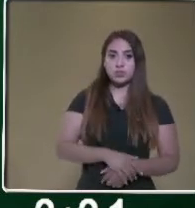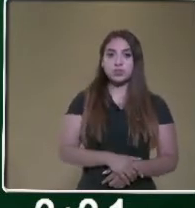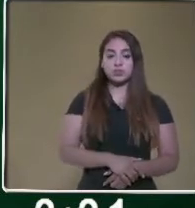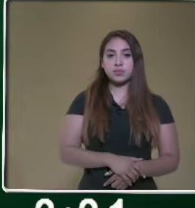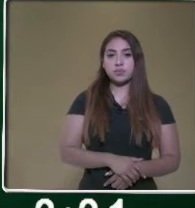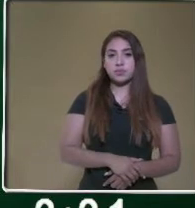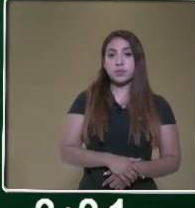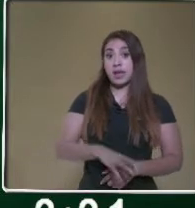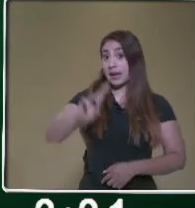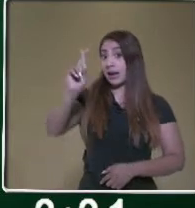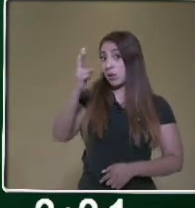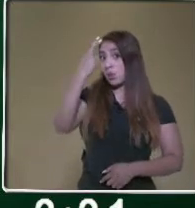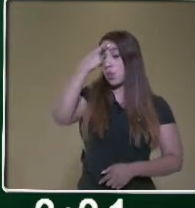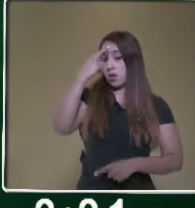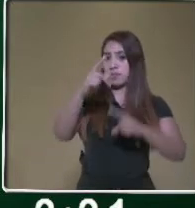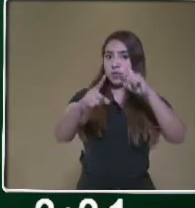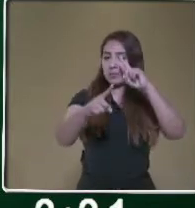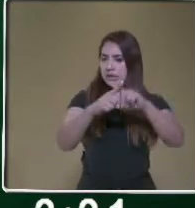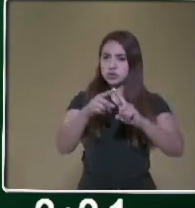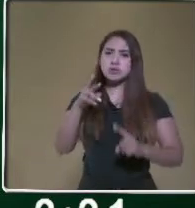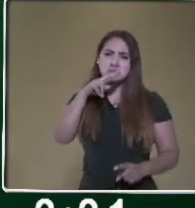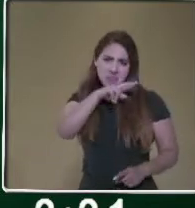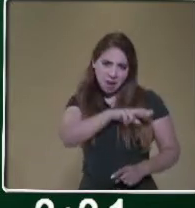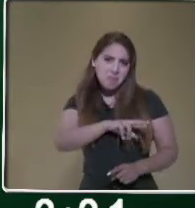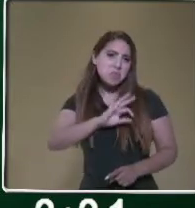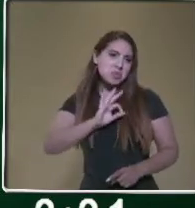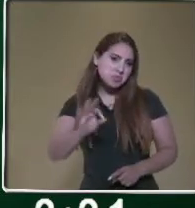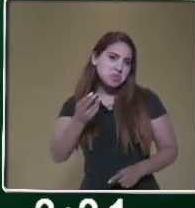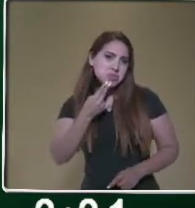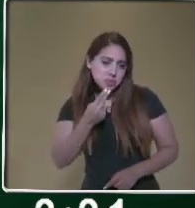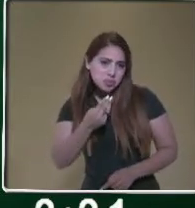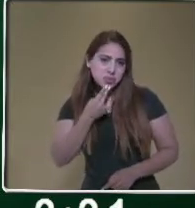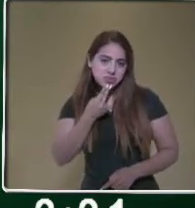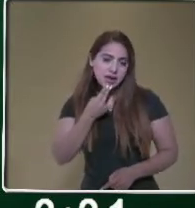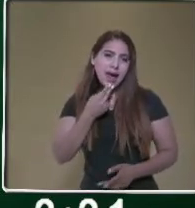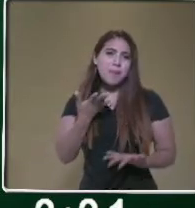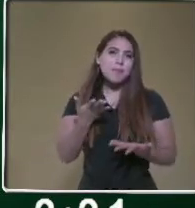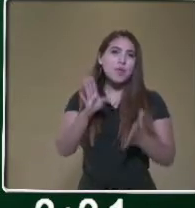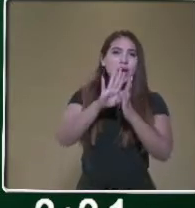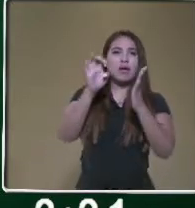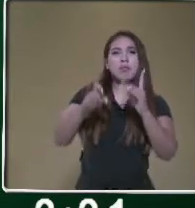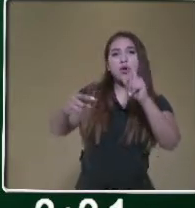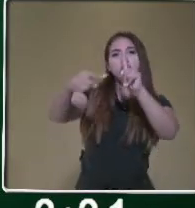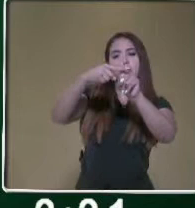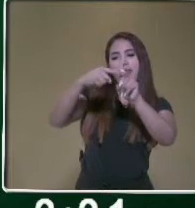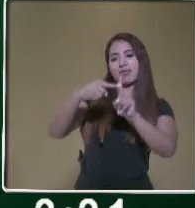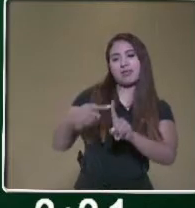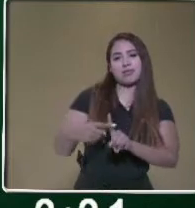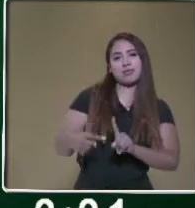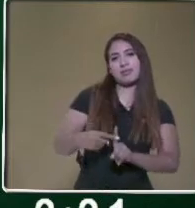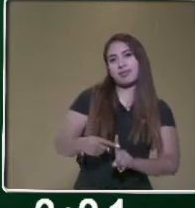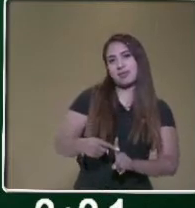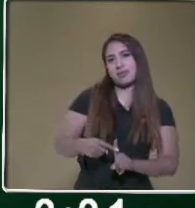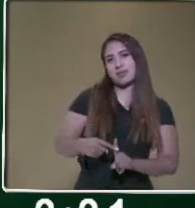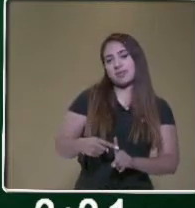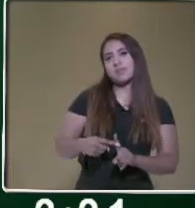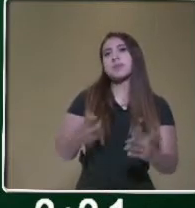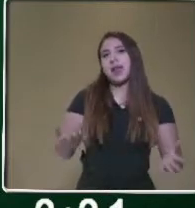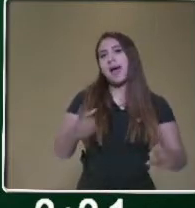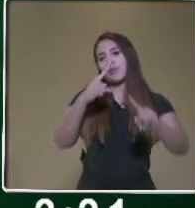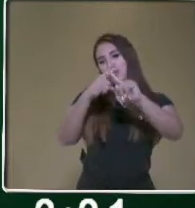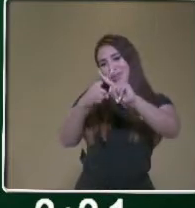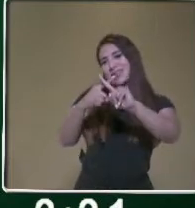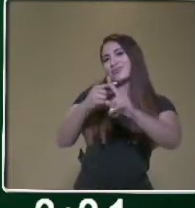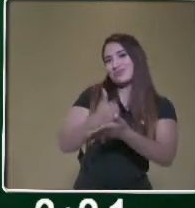multiplicación es una forma más rápida cuando nosotros tendríamos que realizar sumas con cantidades muy grandes. Entonces, la multiplicación